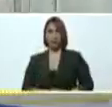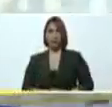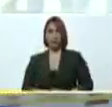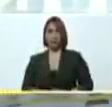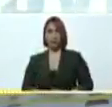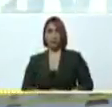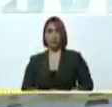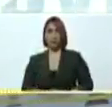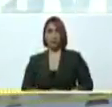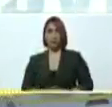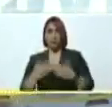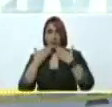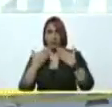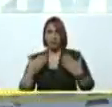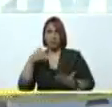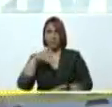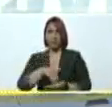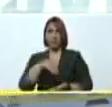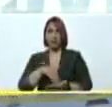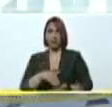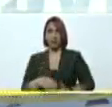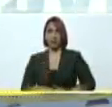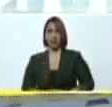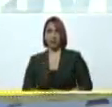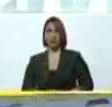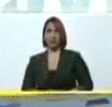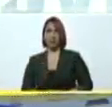próxima gracias Miranda gracias